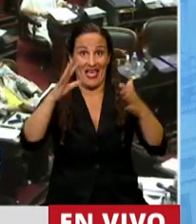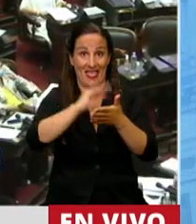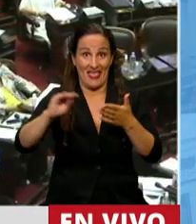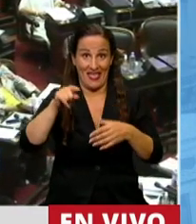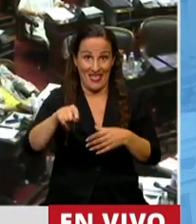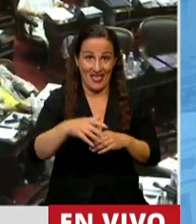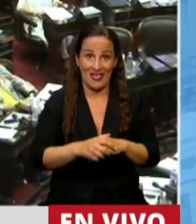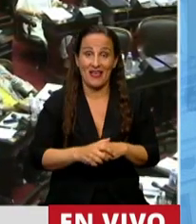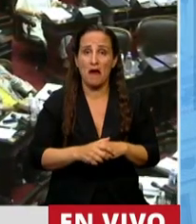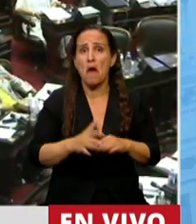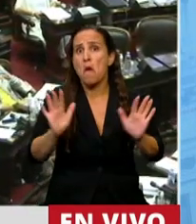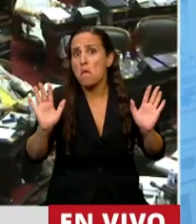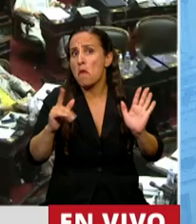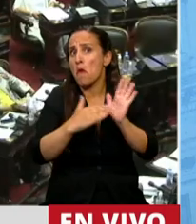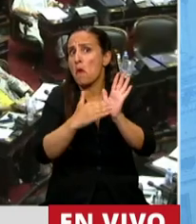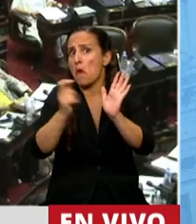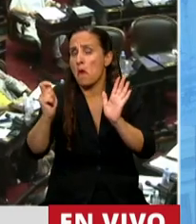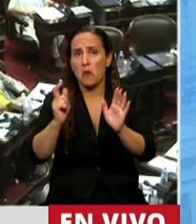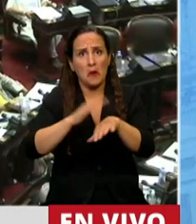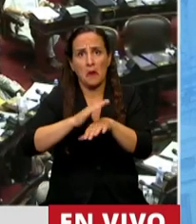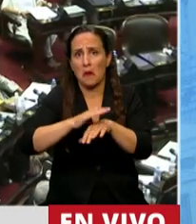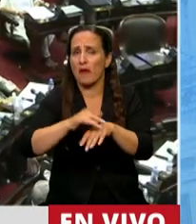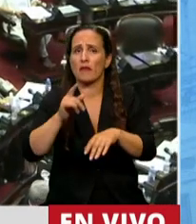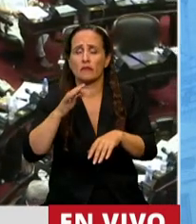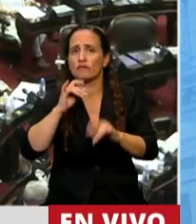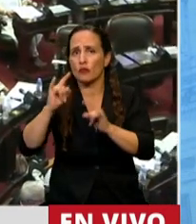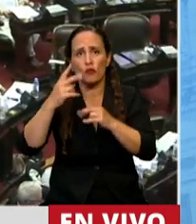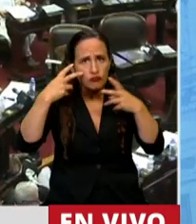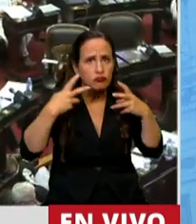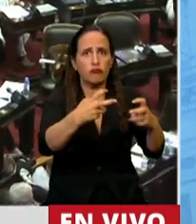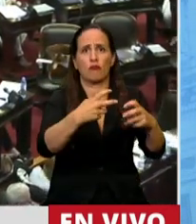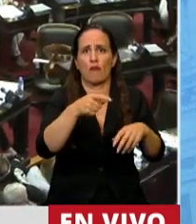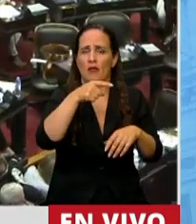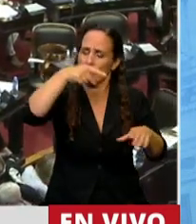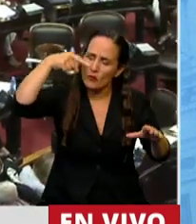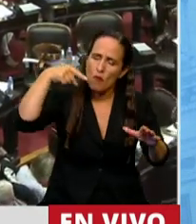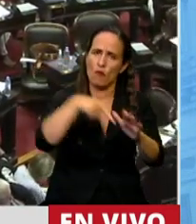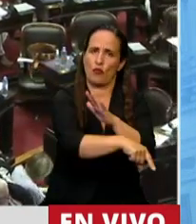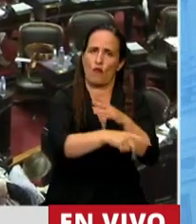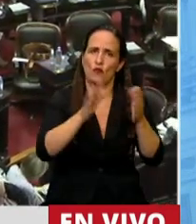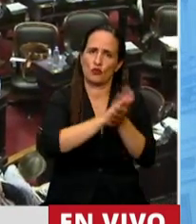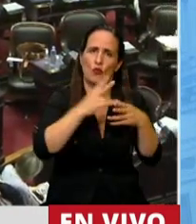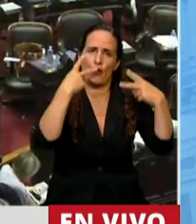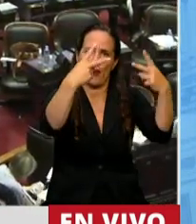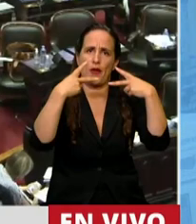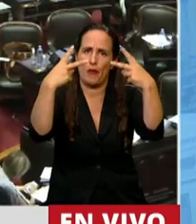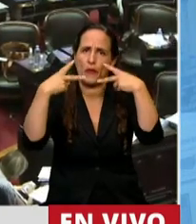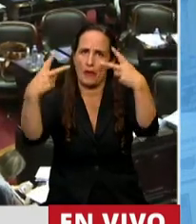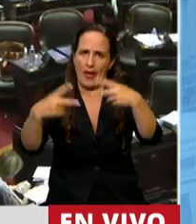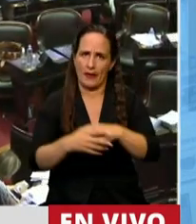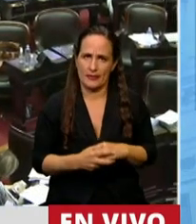las instancias que correspondan se investigue en profundidad de estos viajes. Porque